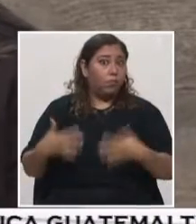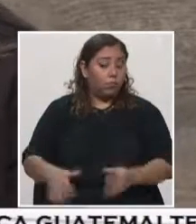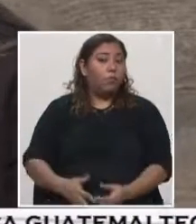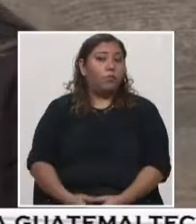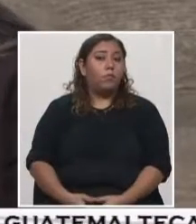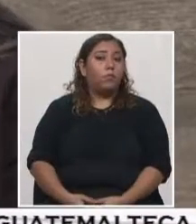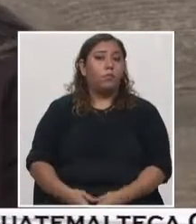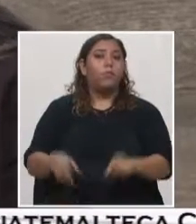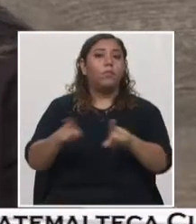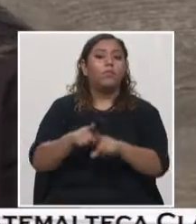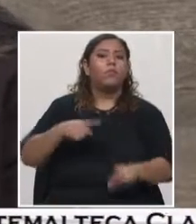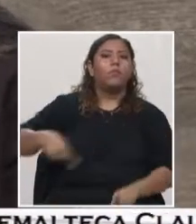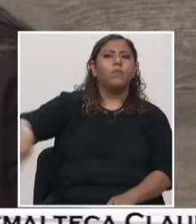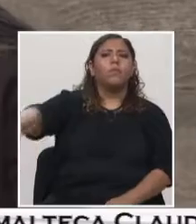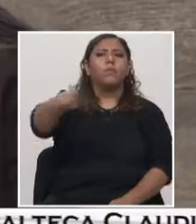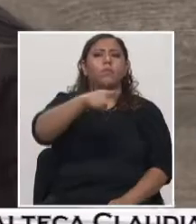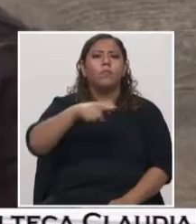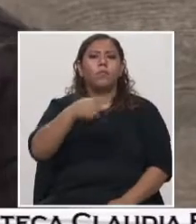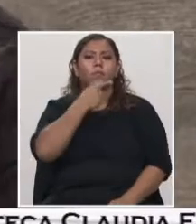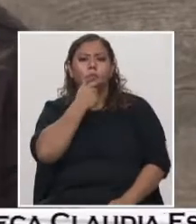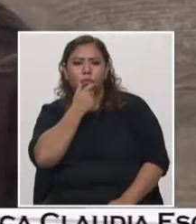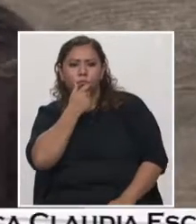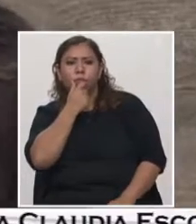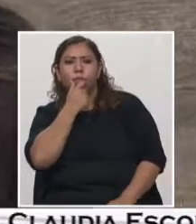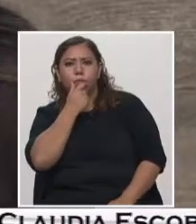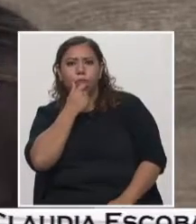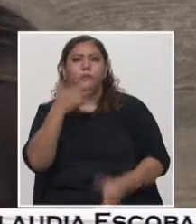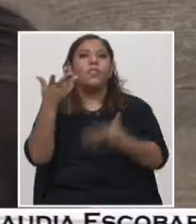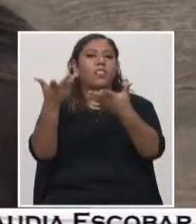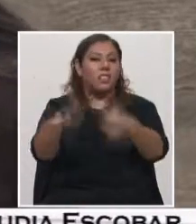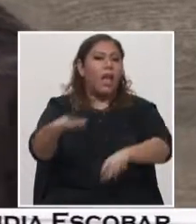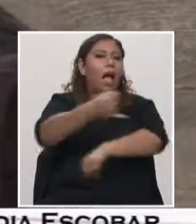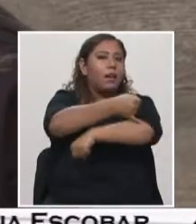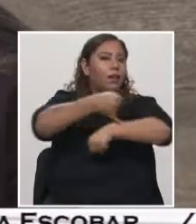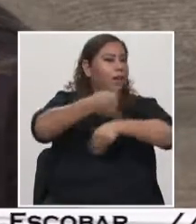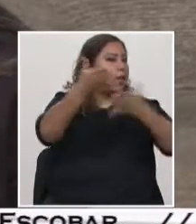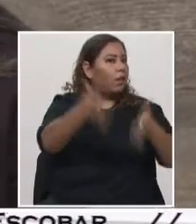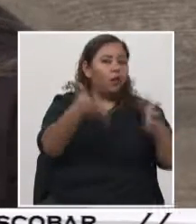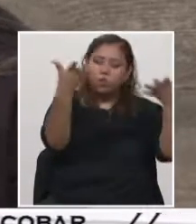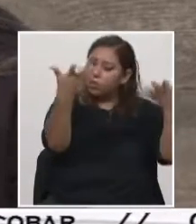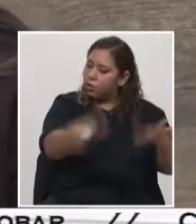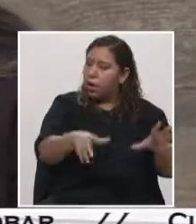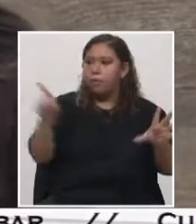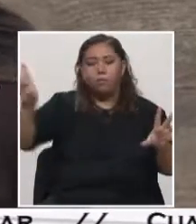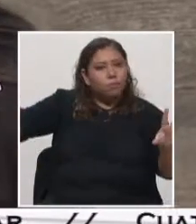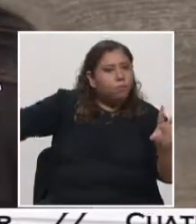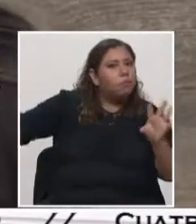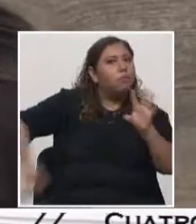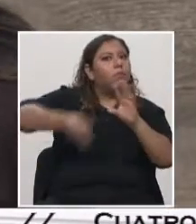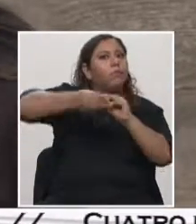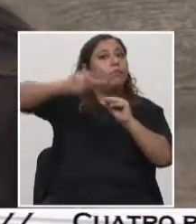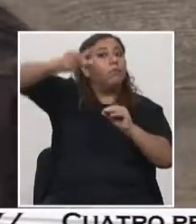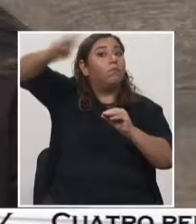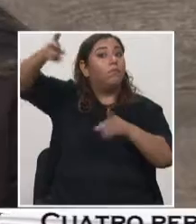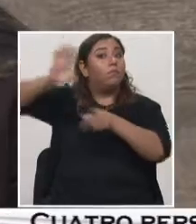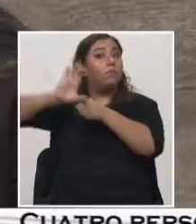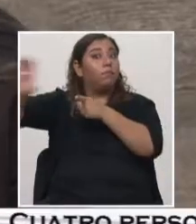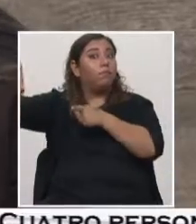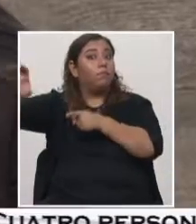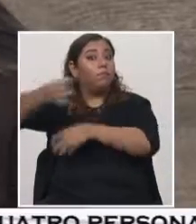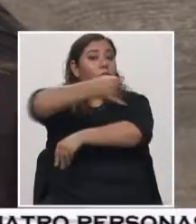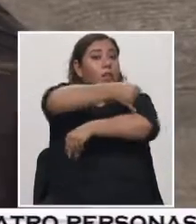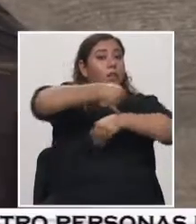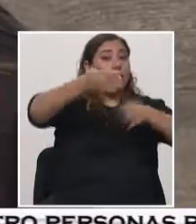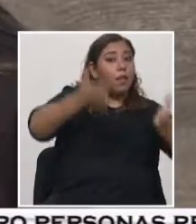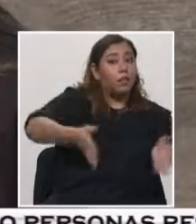de ellos vienen, que son también ya ingenieros y entonces complementan su conocimiento con